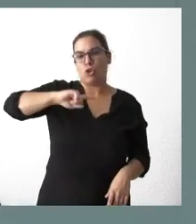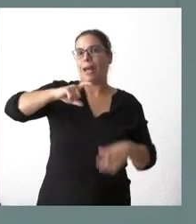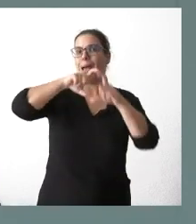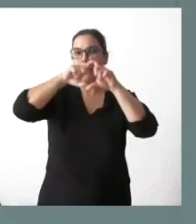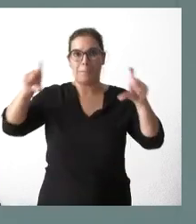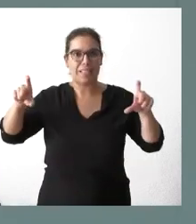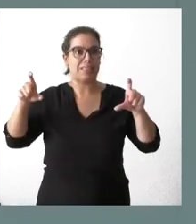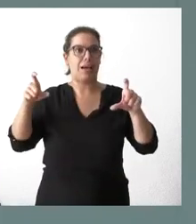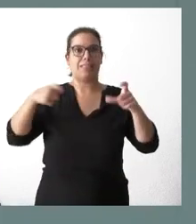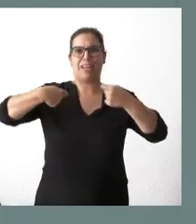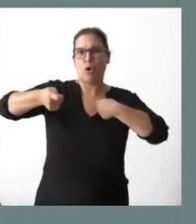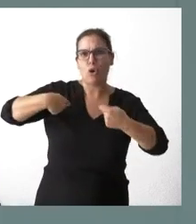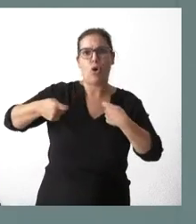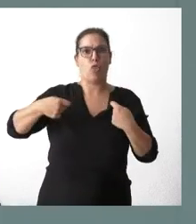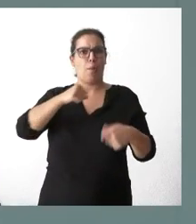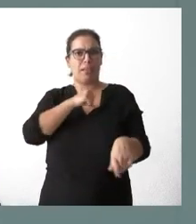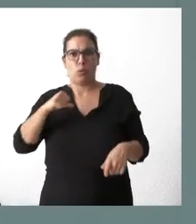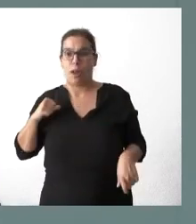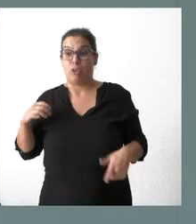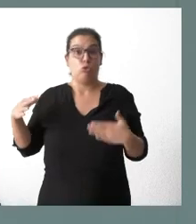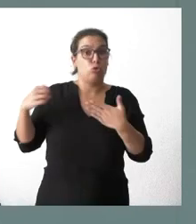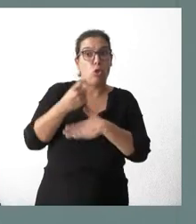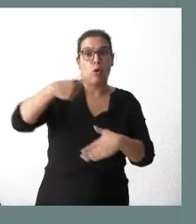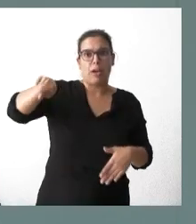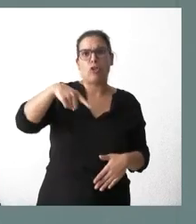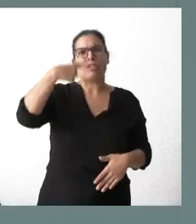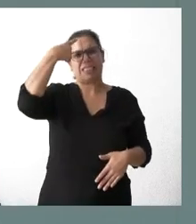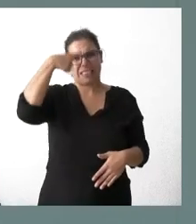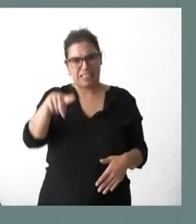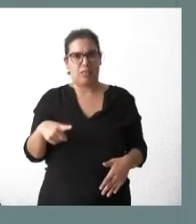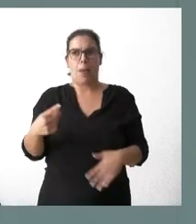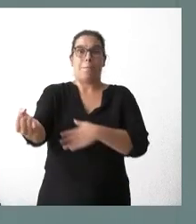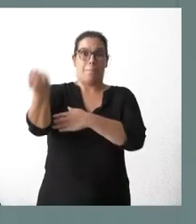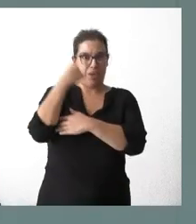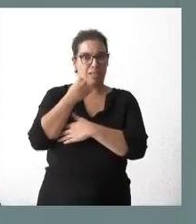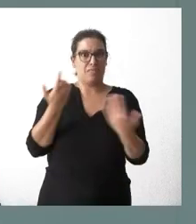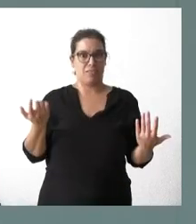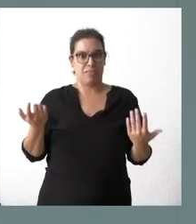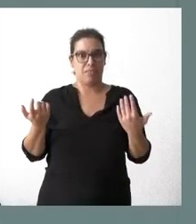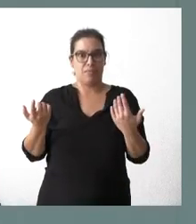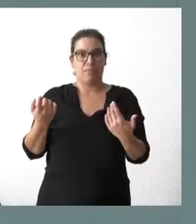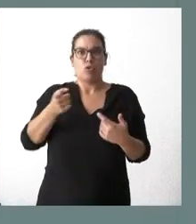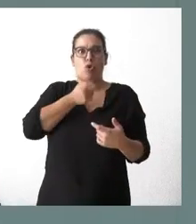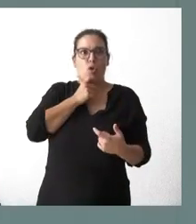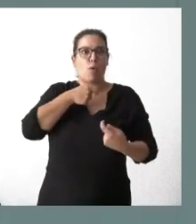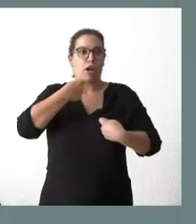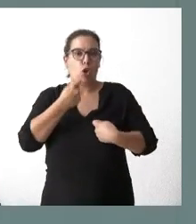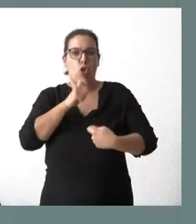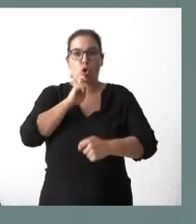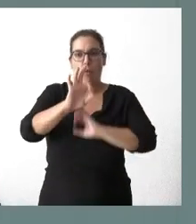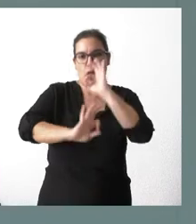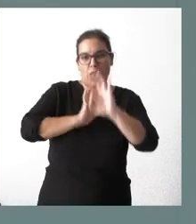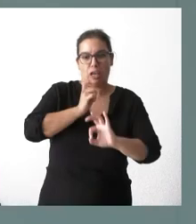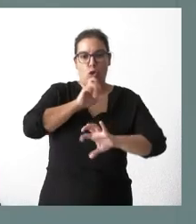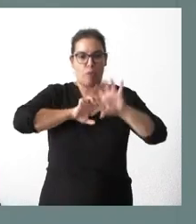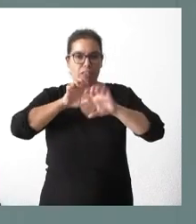personas, a los particulares, a las familias, a las empresas, tienen mucho conocimiento, más que nosotros, más que las administraciones, de cómo es un negocio y sabe mejor que nosotros